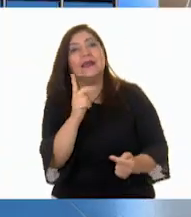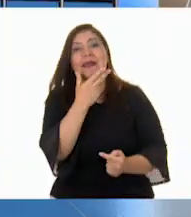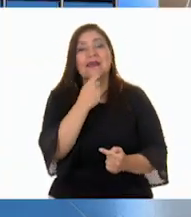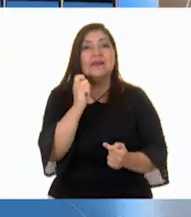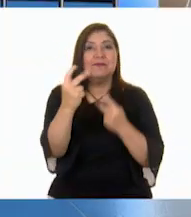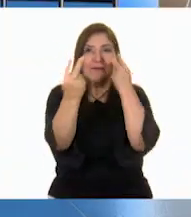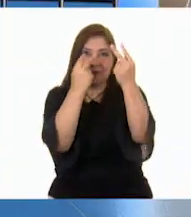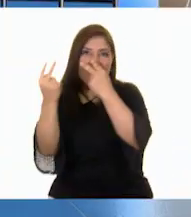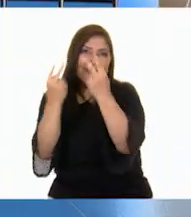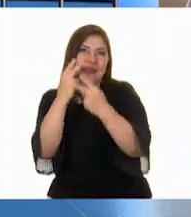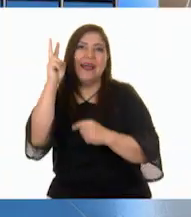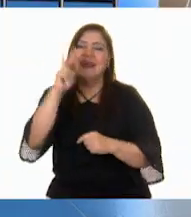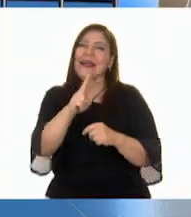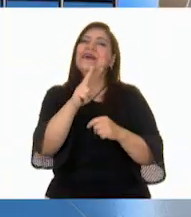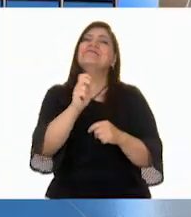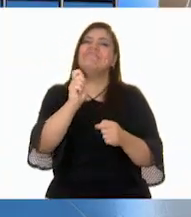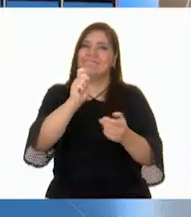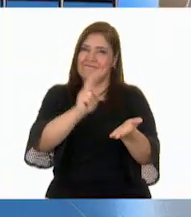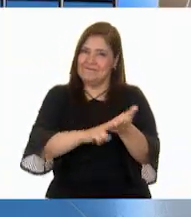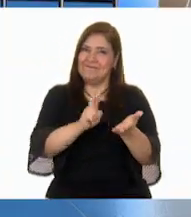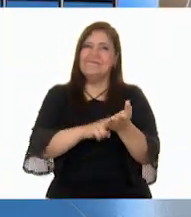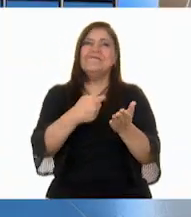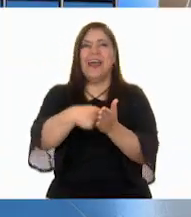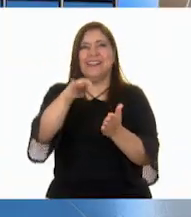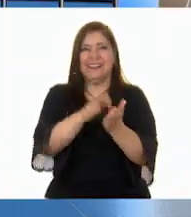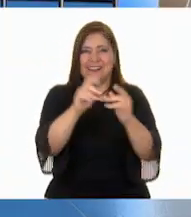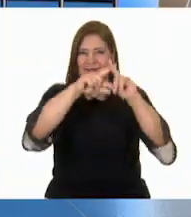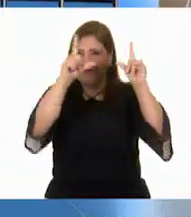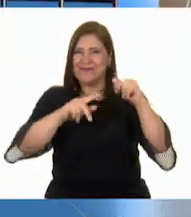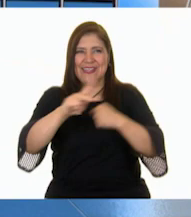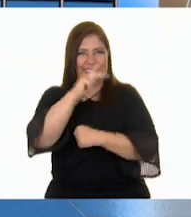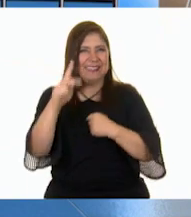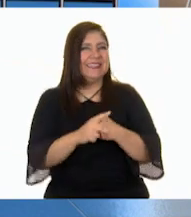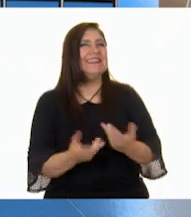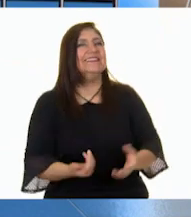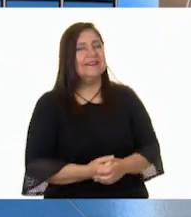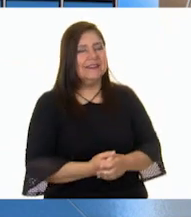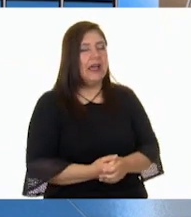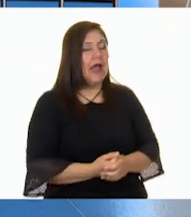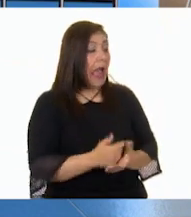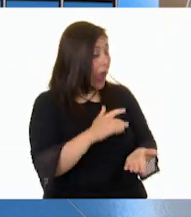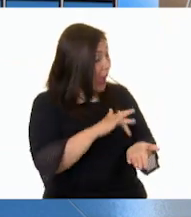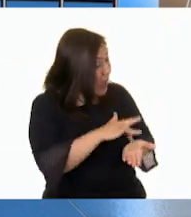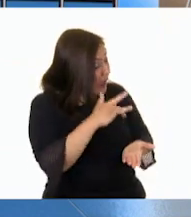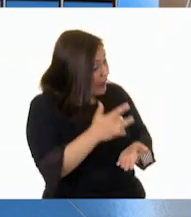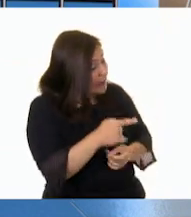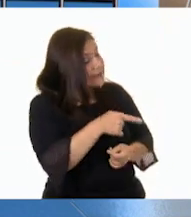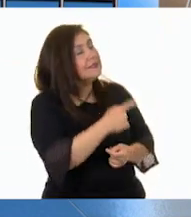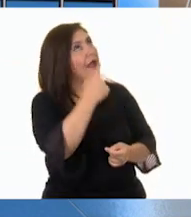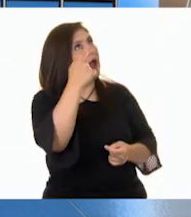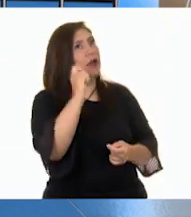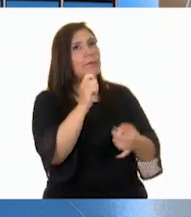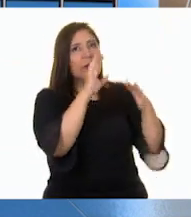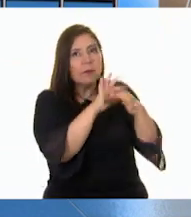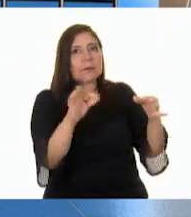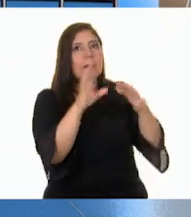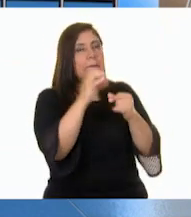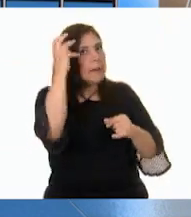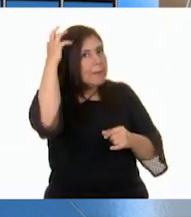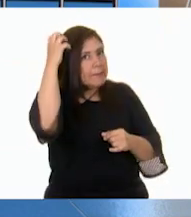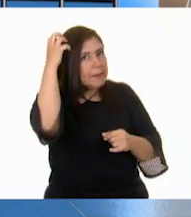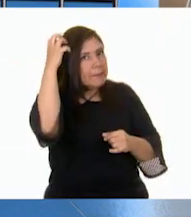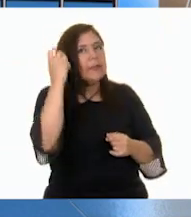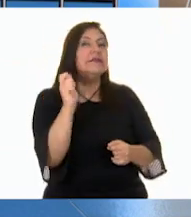en este hermoso y valiente país. ¡Sí! Claro, gracias por todo tu tiempo, Panchito.